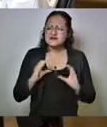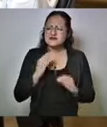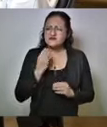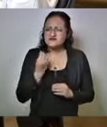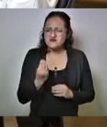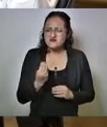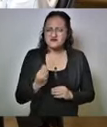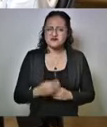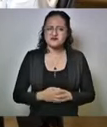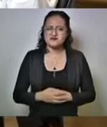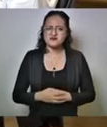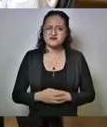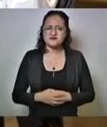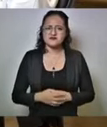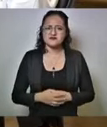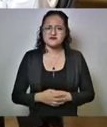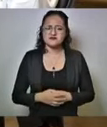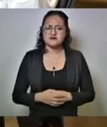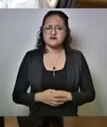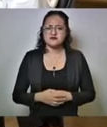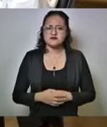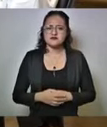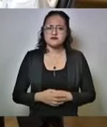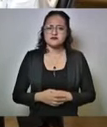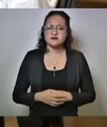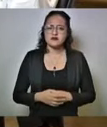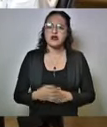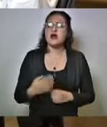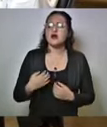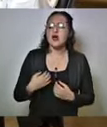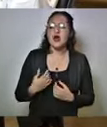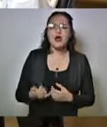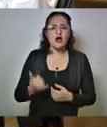es mandándoles saludos,